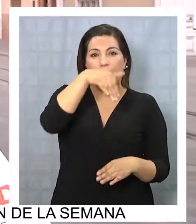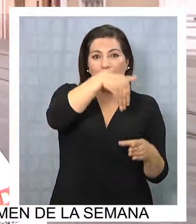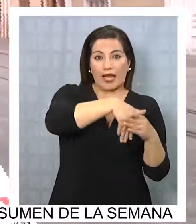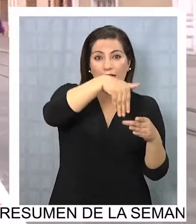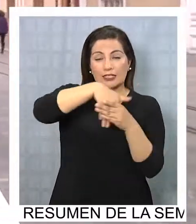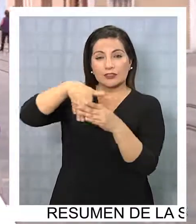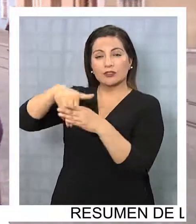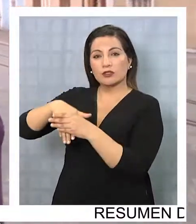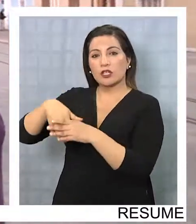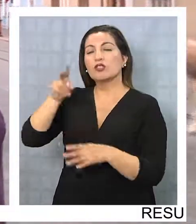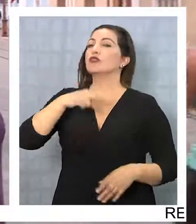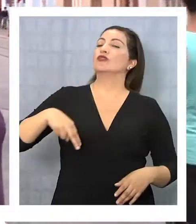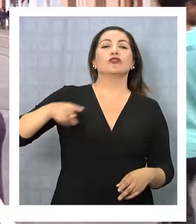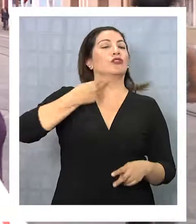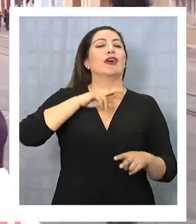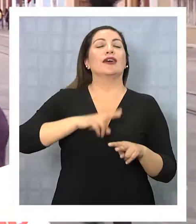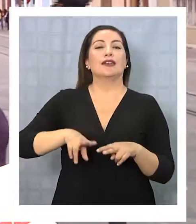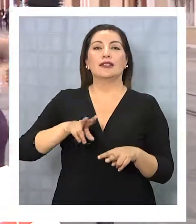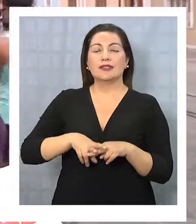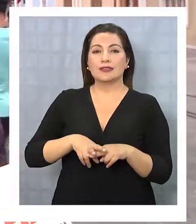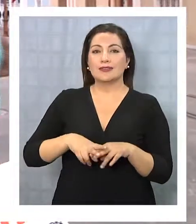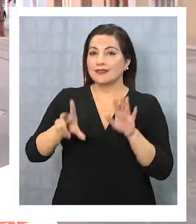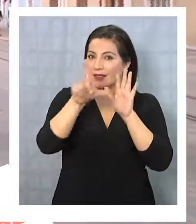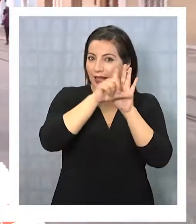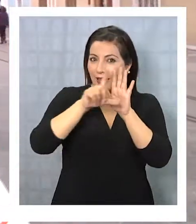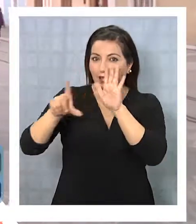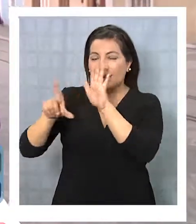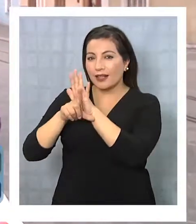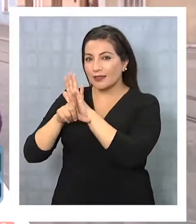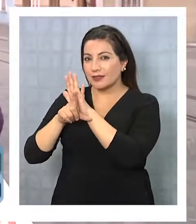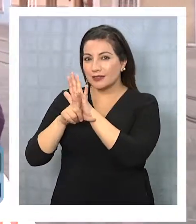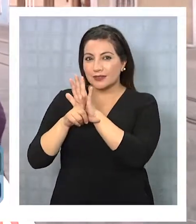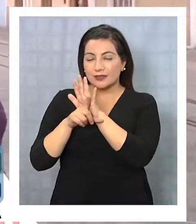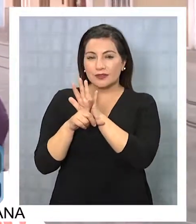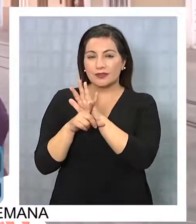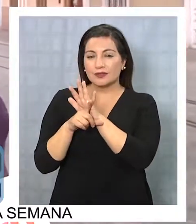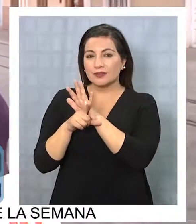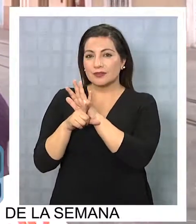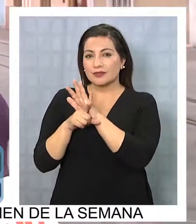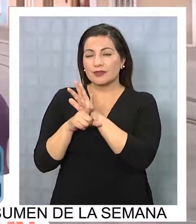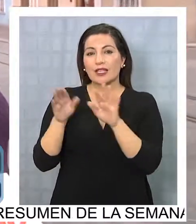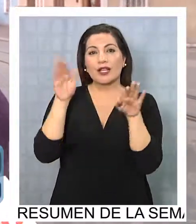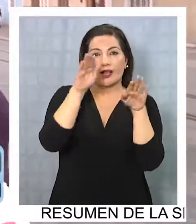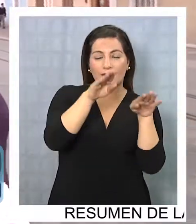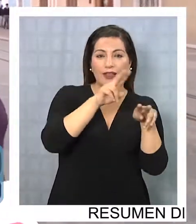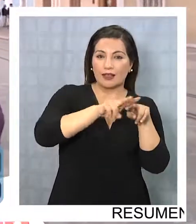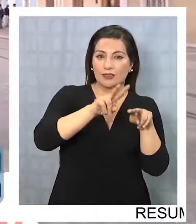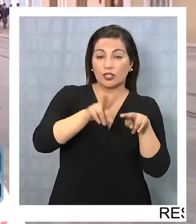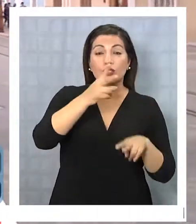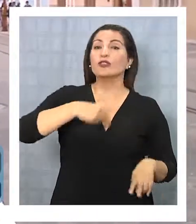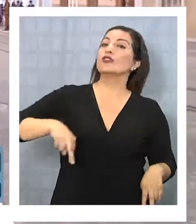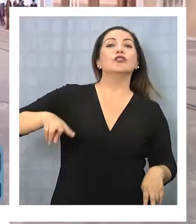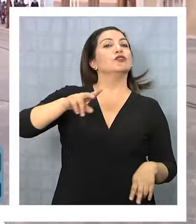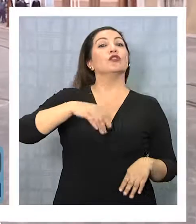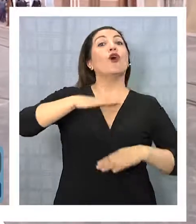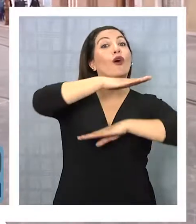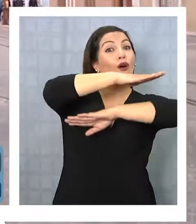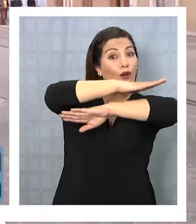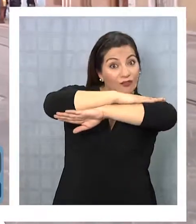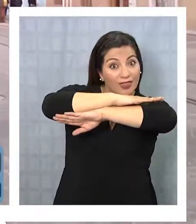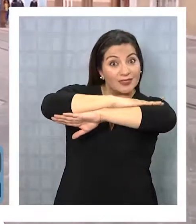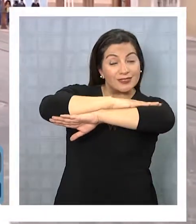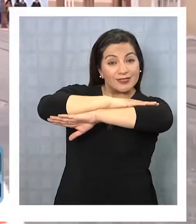populares, tiene que someterse a lo que las leyes te la aplican. Y nosotros tenemos que ser obedientes,